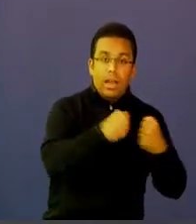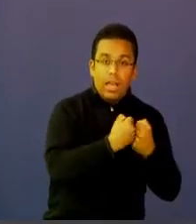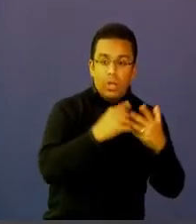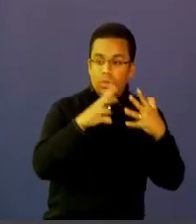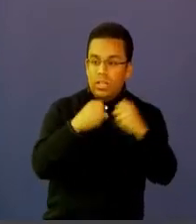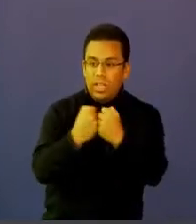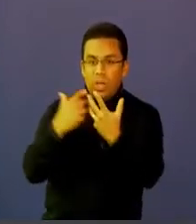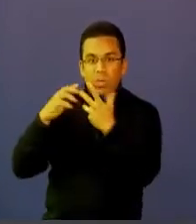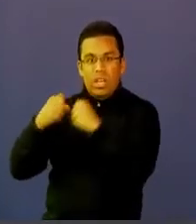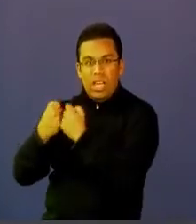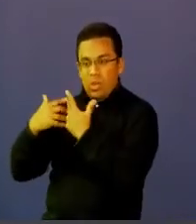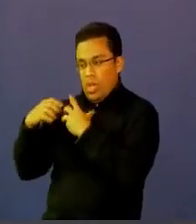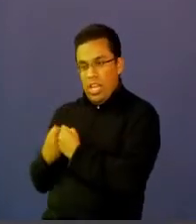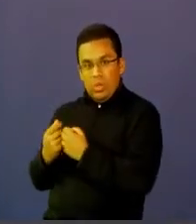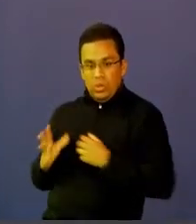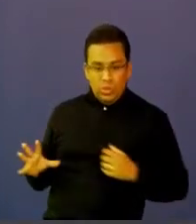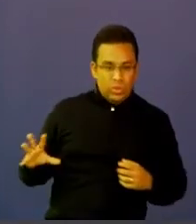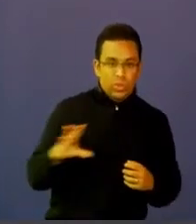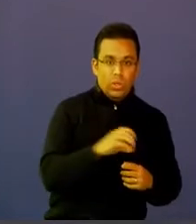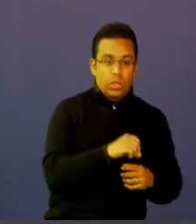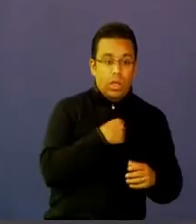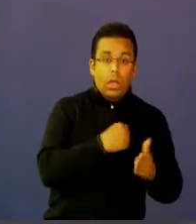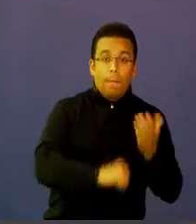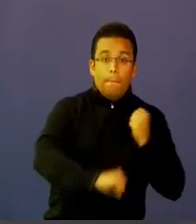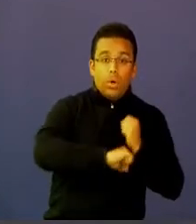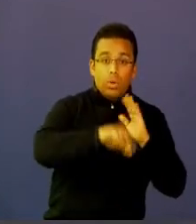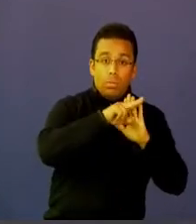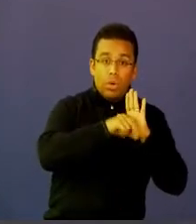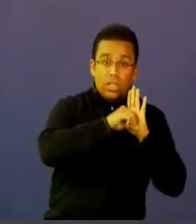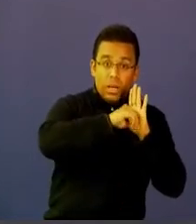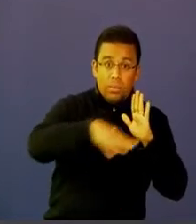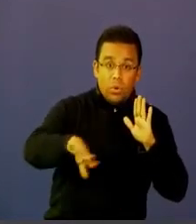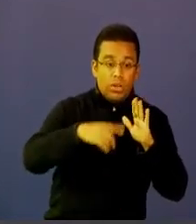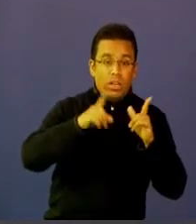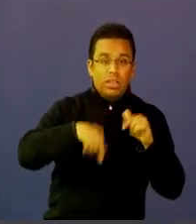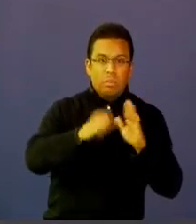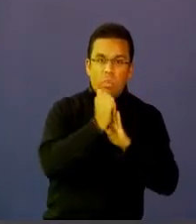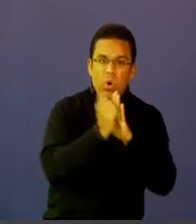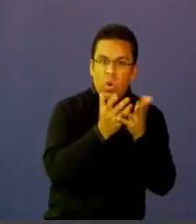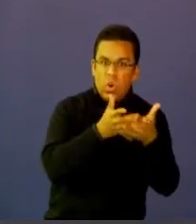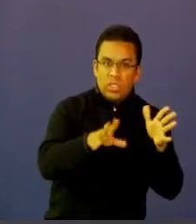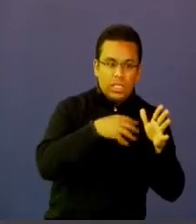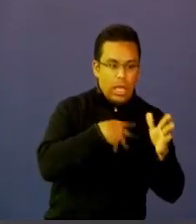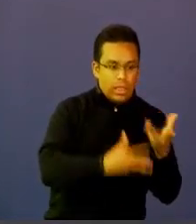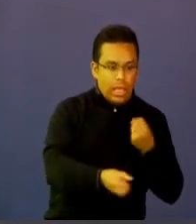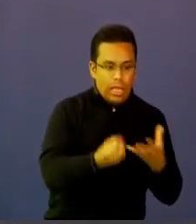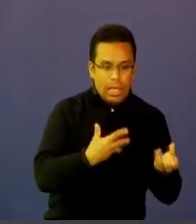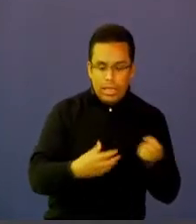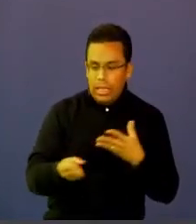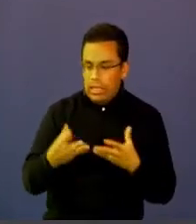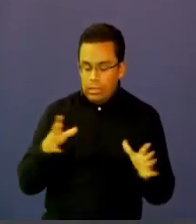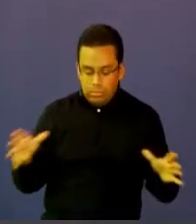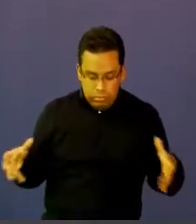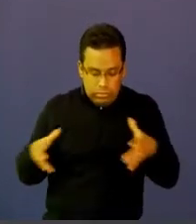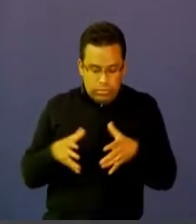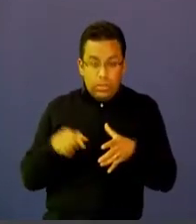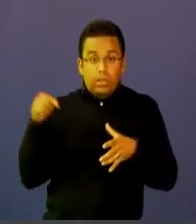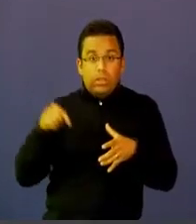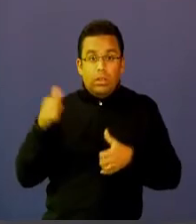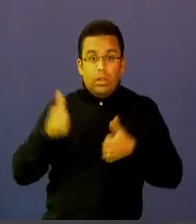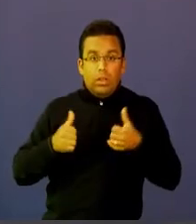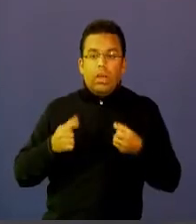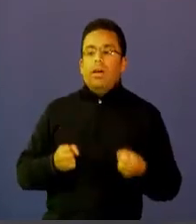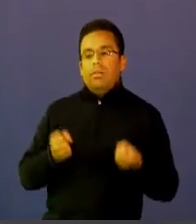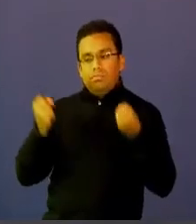su parte y que nos han apoyado con sus políticas públicas y con sus programas para cumplir ese objetivo de acortar la brecha en